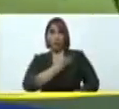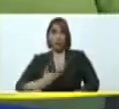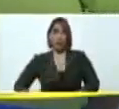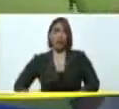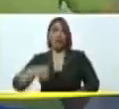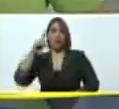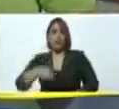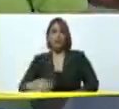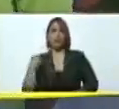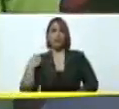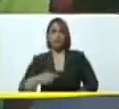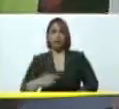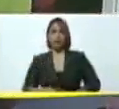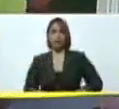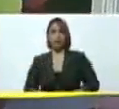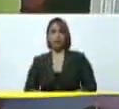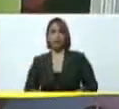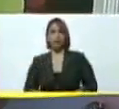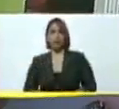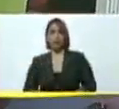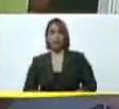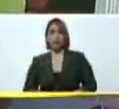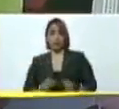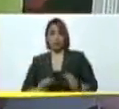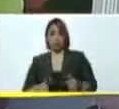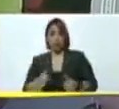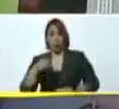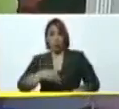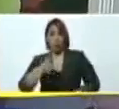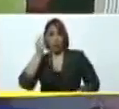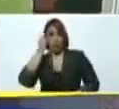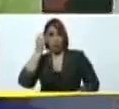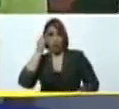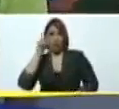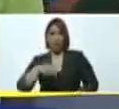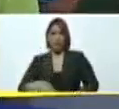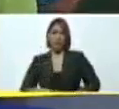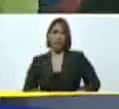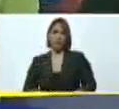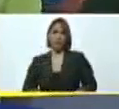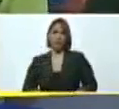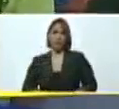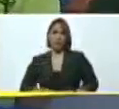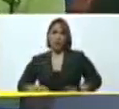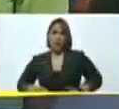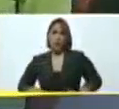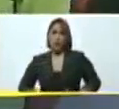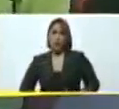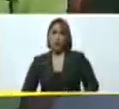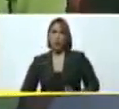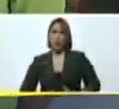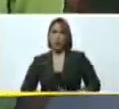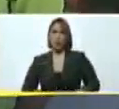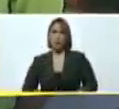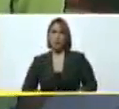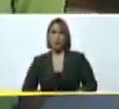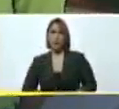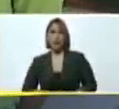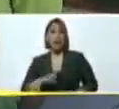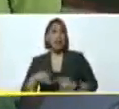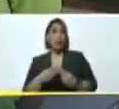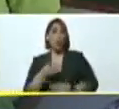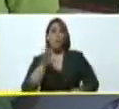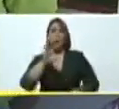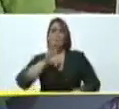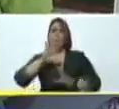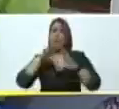tendrá el día, a partir del día de hoy, contará con parto humanizado. Es una política. Ningún país